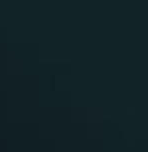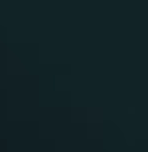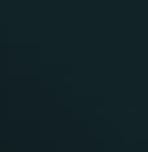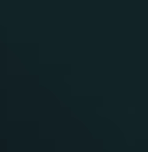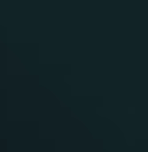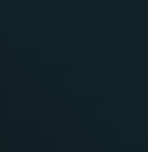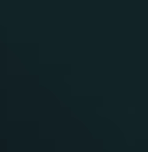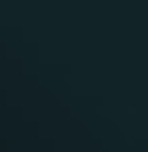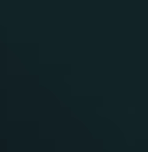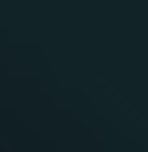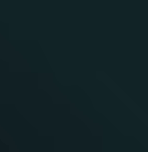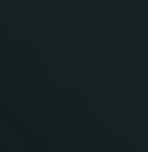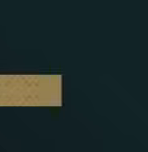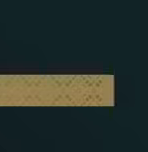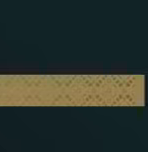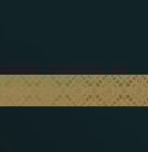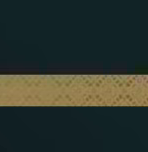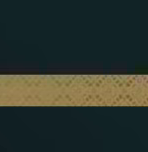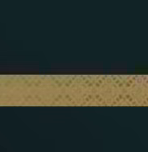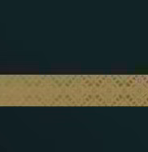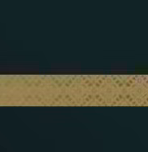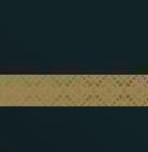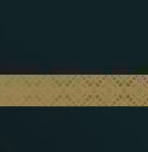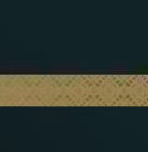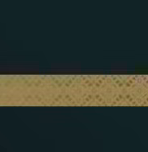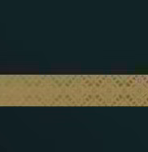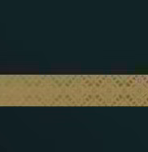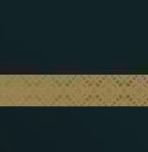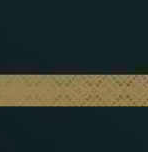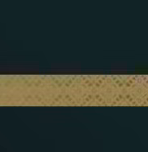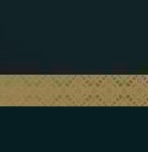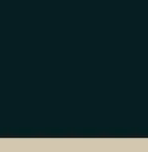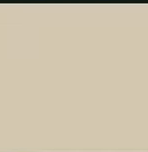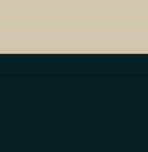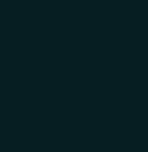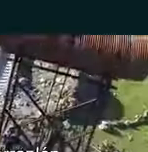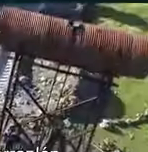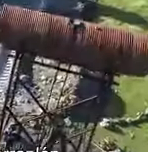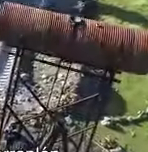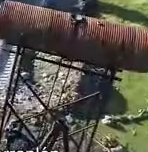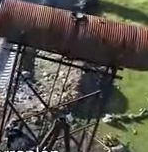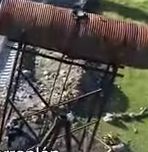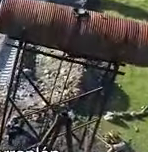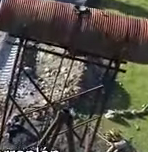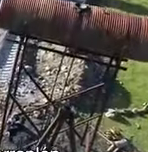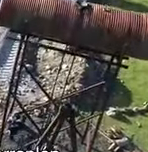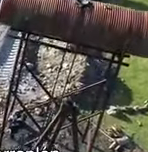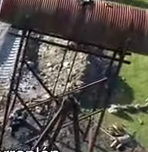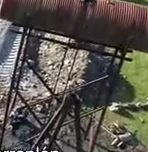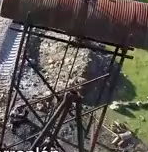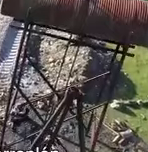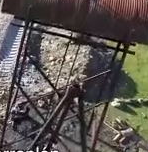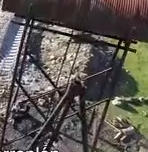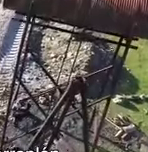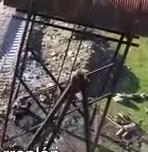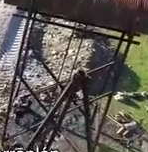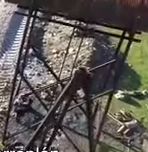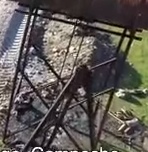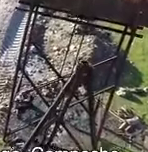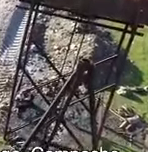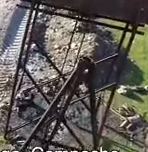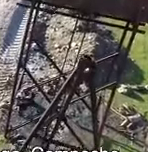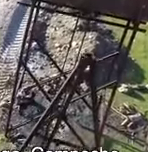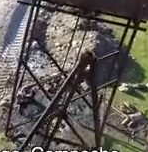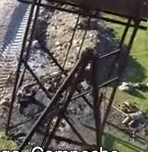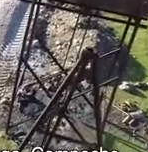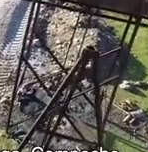Tren Maya. Reporte de avances. 31 de enero de 2022. En el tramo 1, continúa la conformación de terraplén a